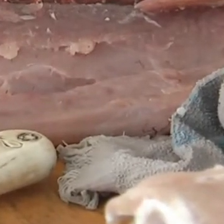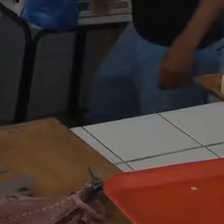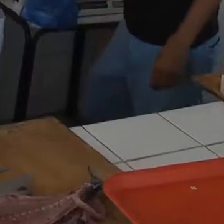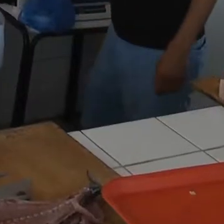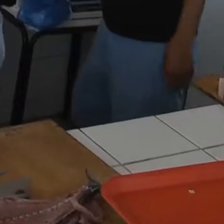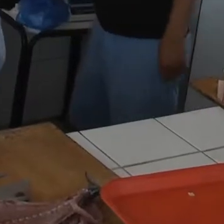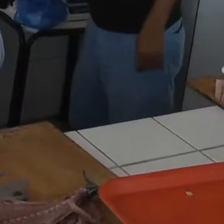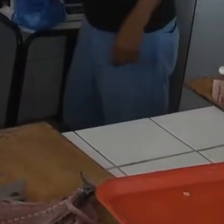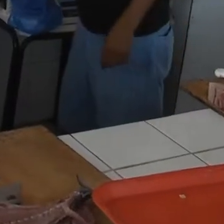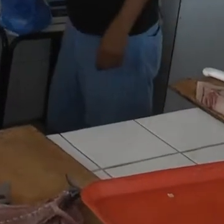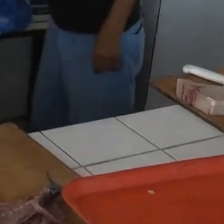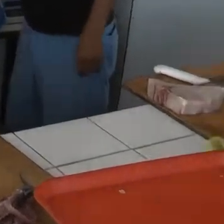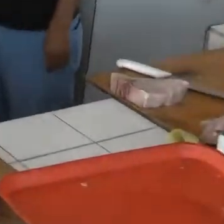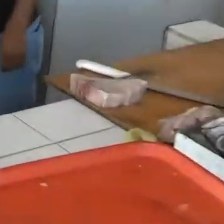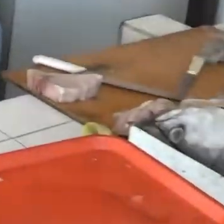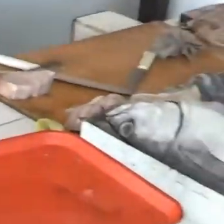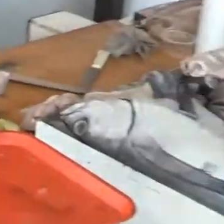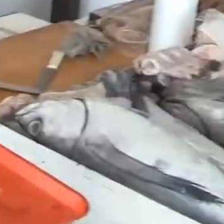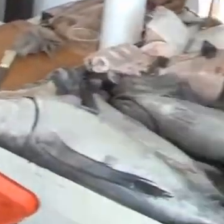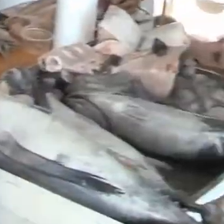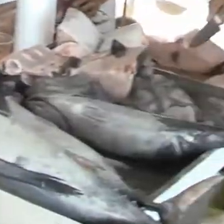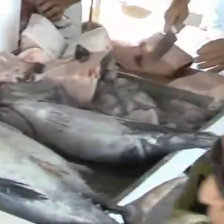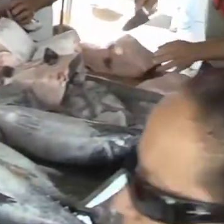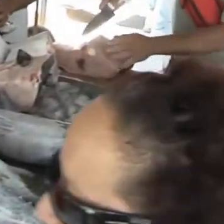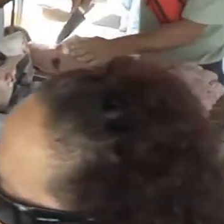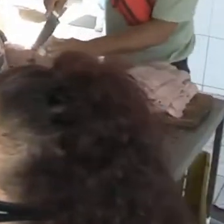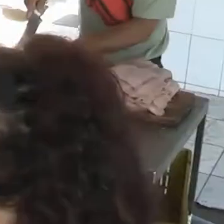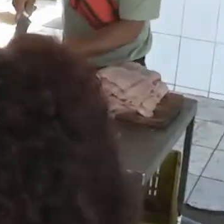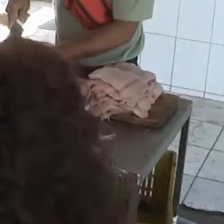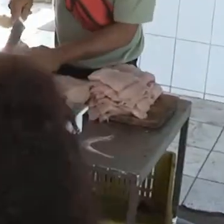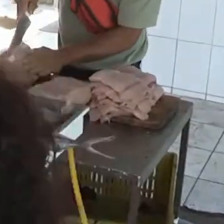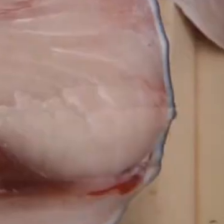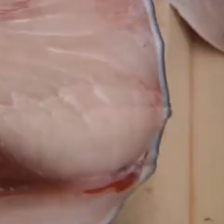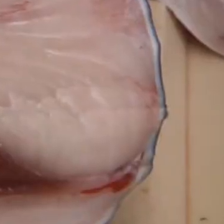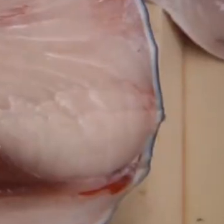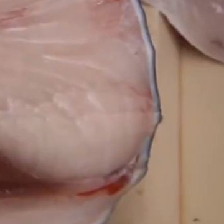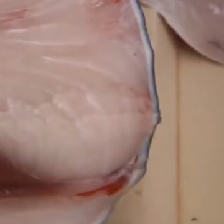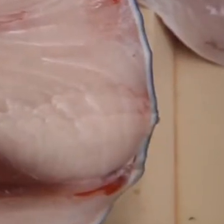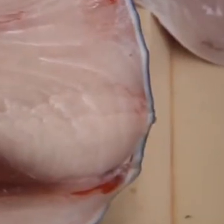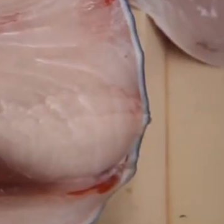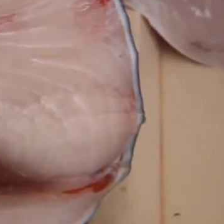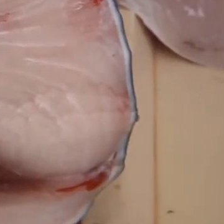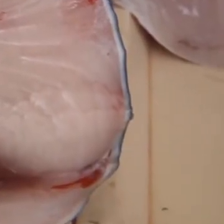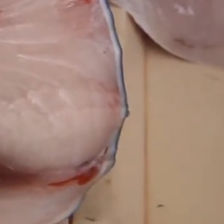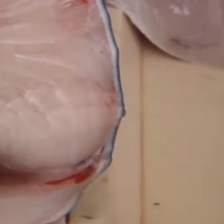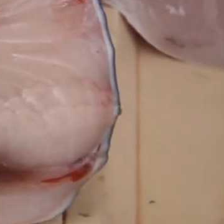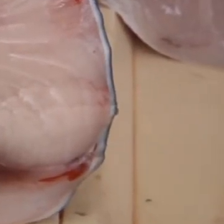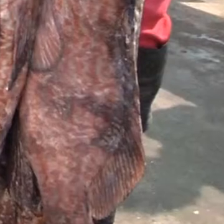Música Música Música